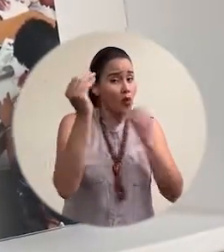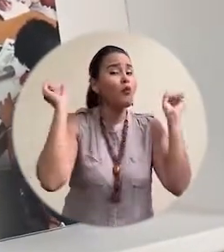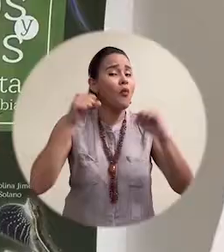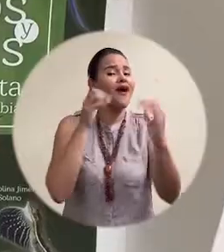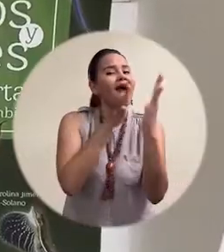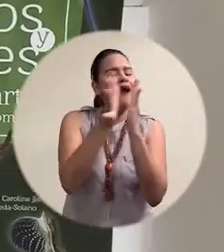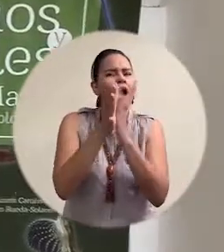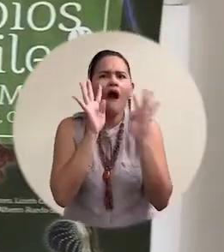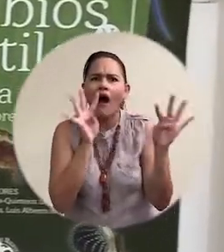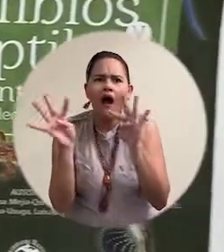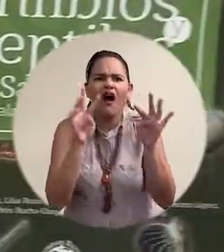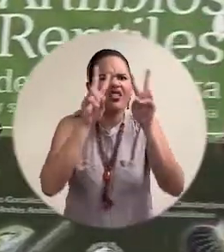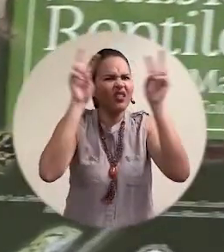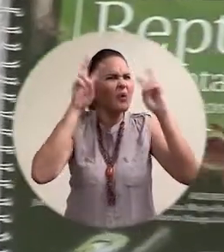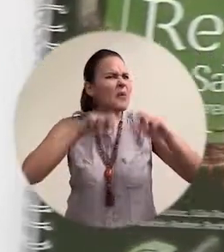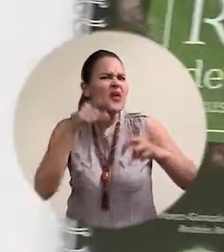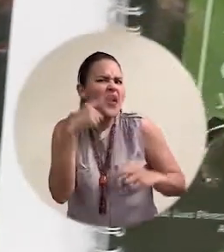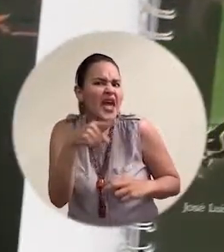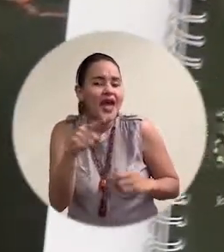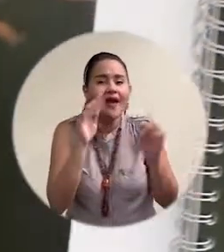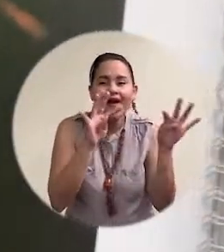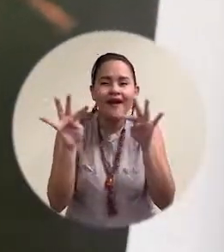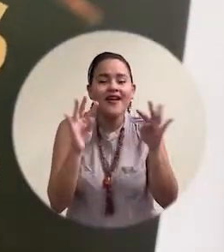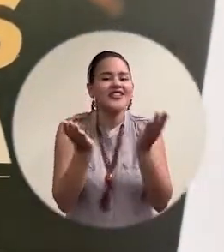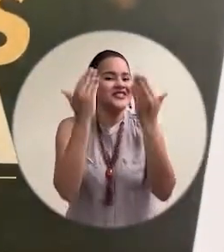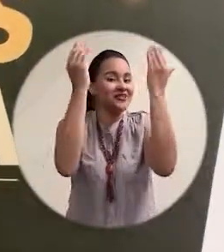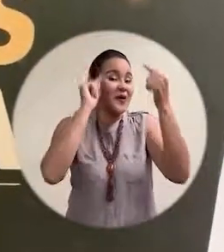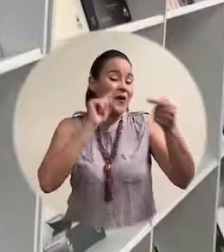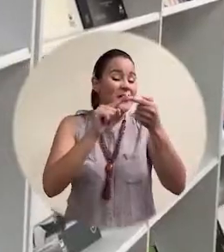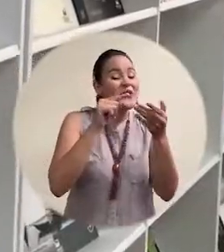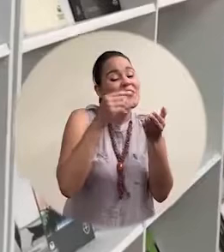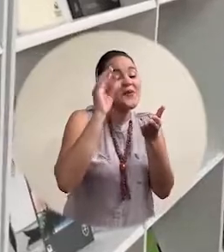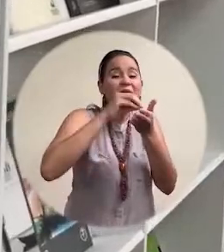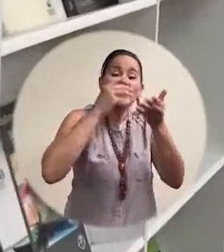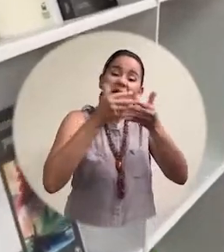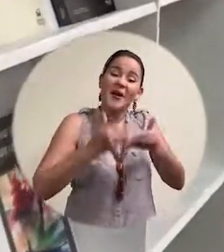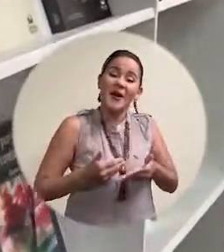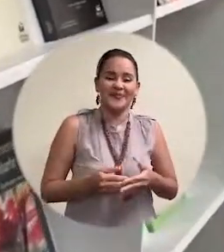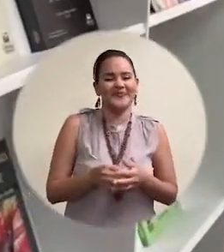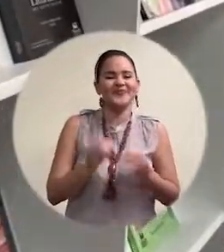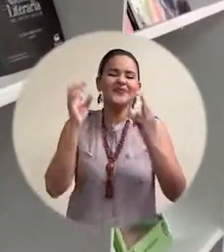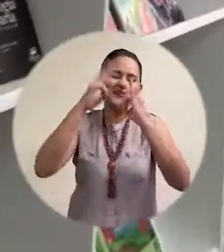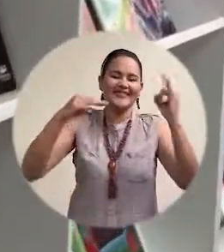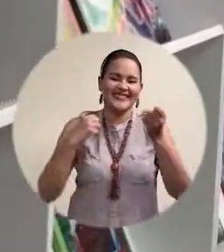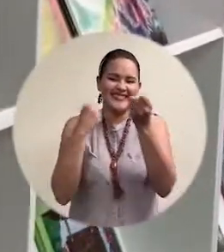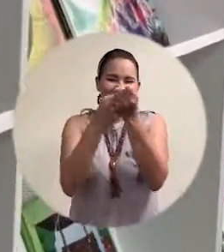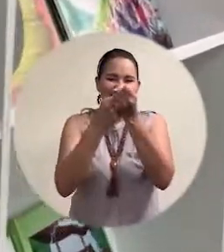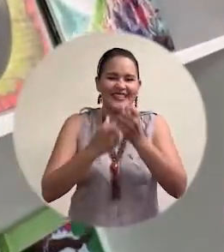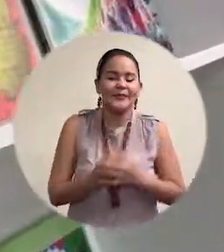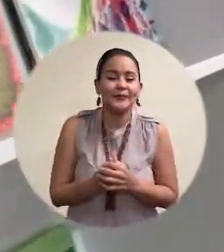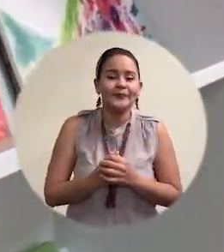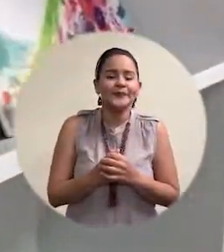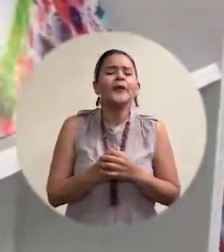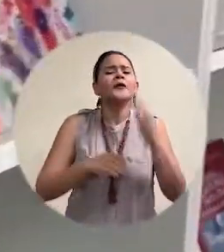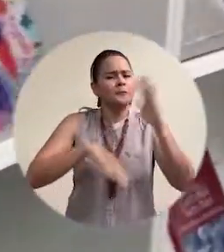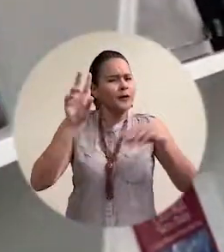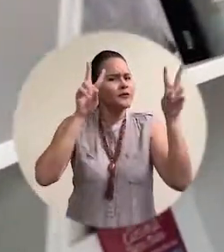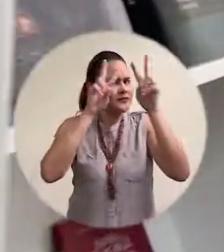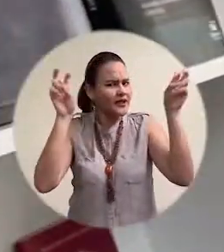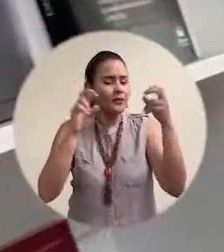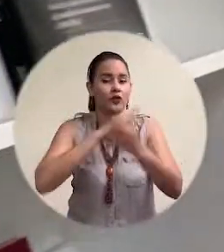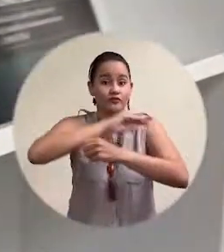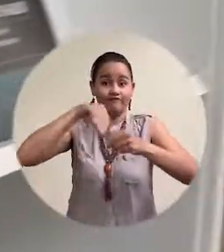mano la efectividad de los procesos de formación para la investigación respaldados por Uni Magdalena. El apoyo de la gestión